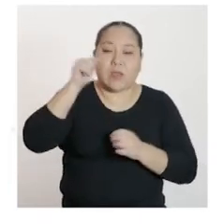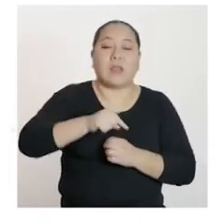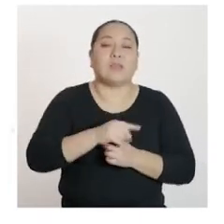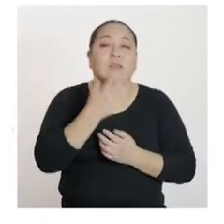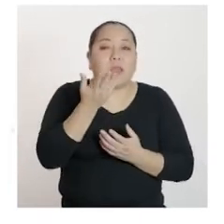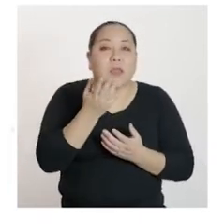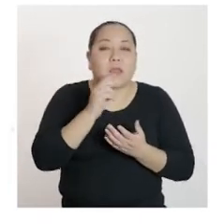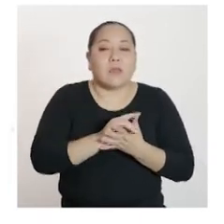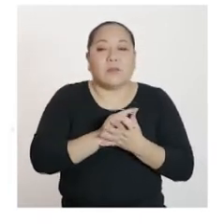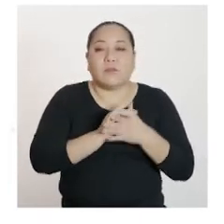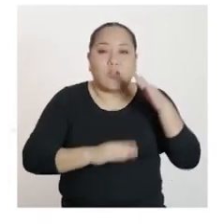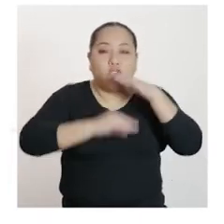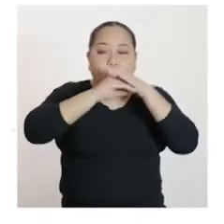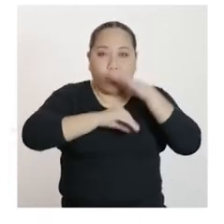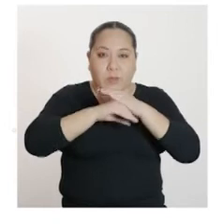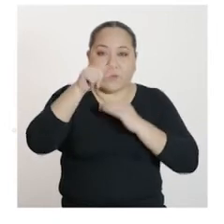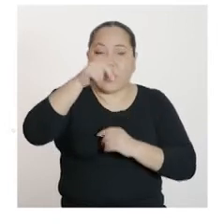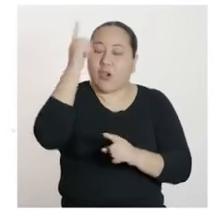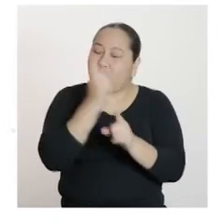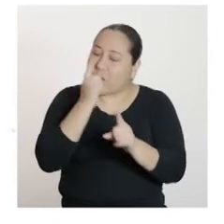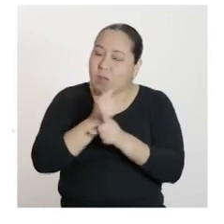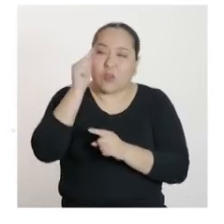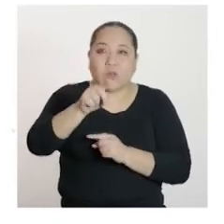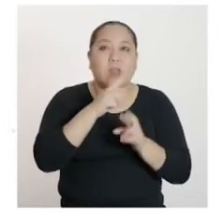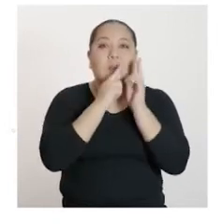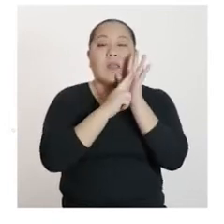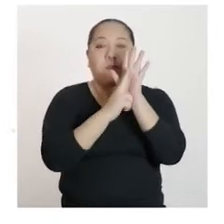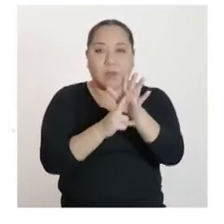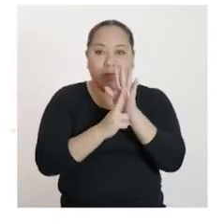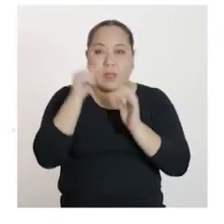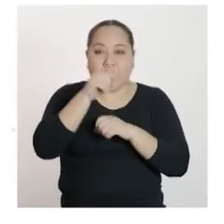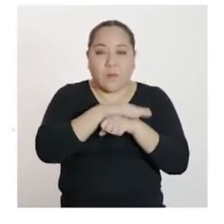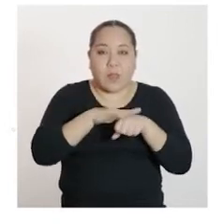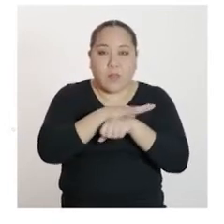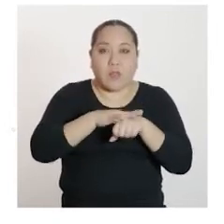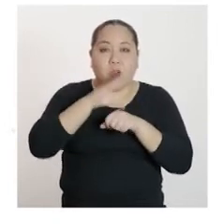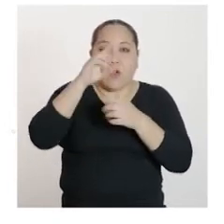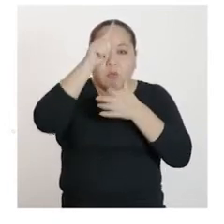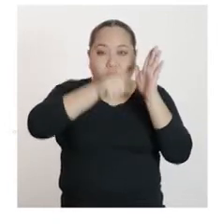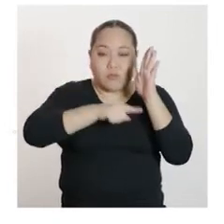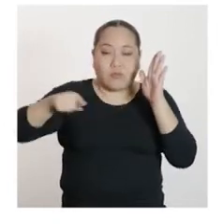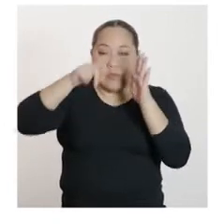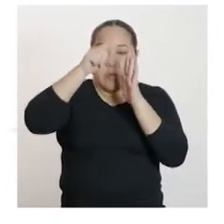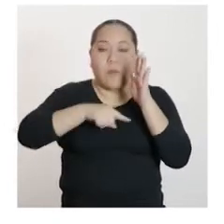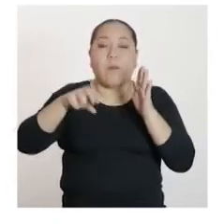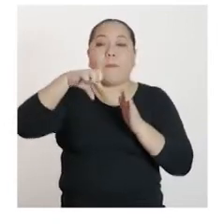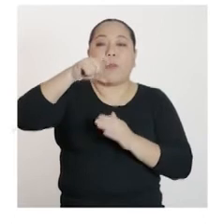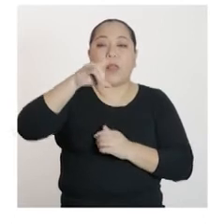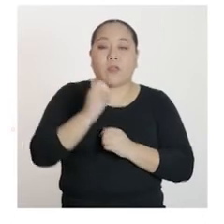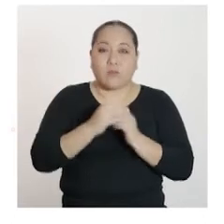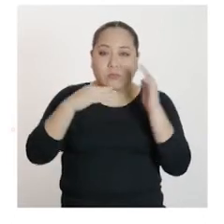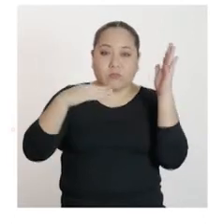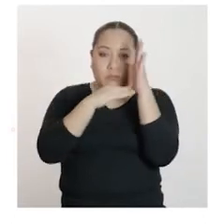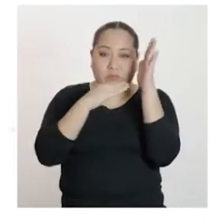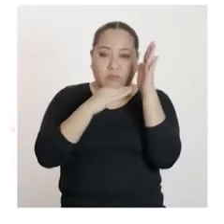es máximo. Es correcto, al representarlo en el plano cartesiano, se tiene que en el eje de las